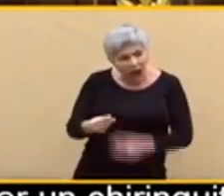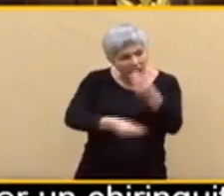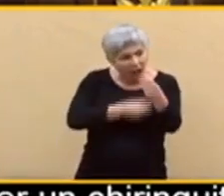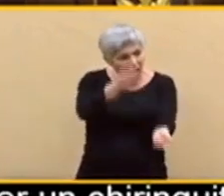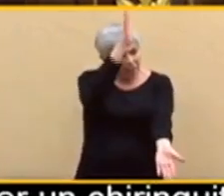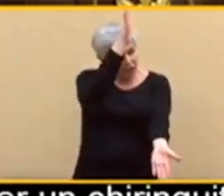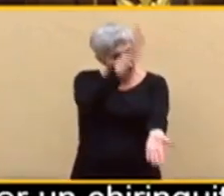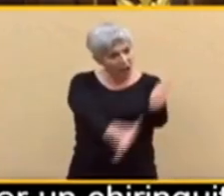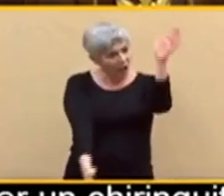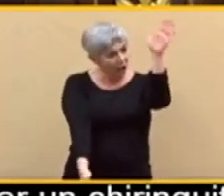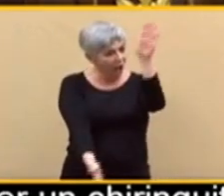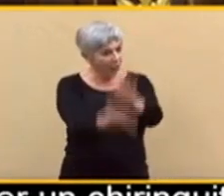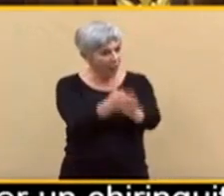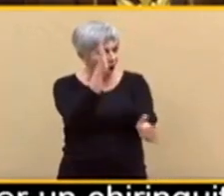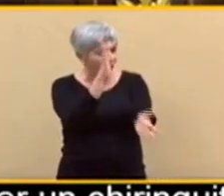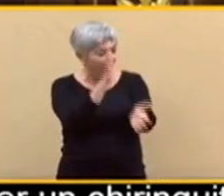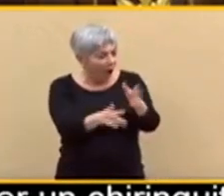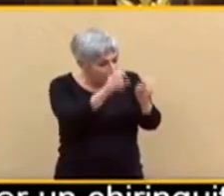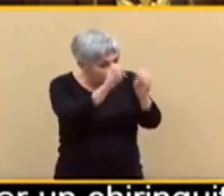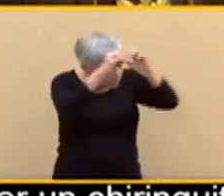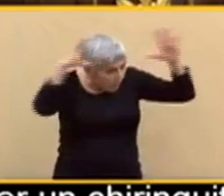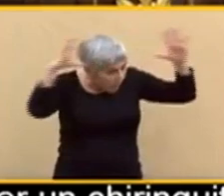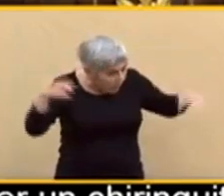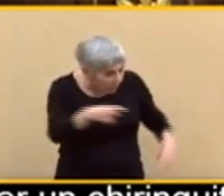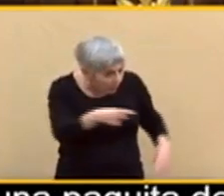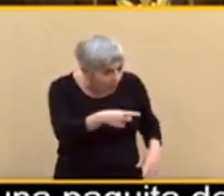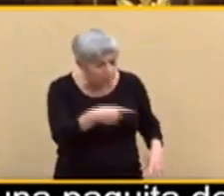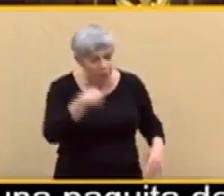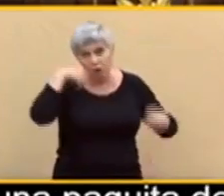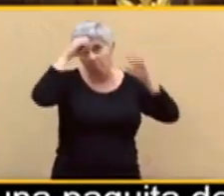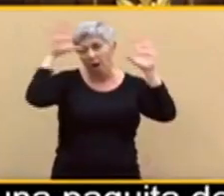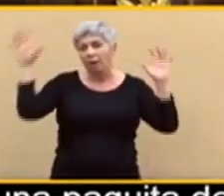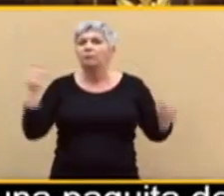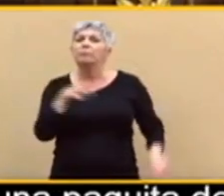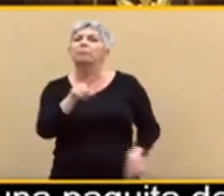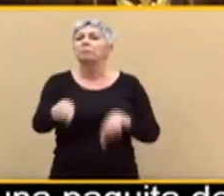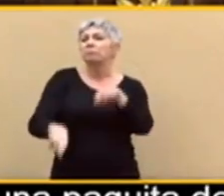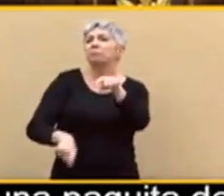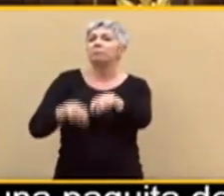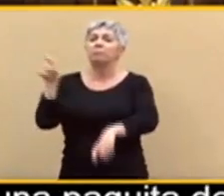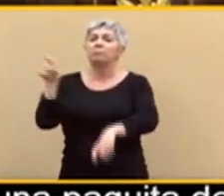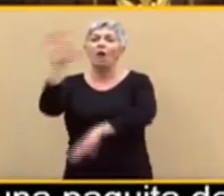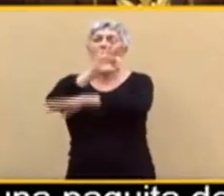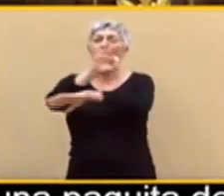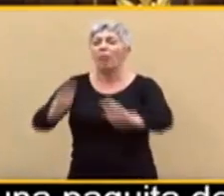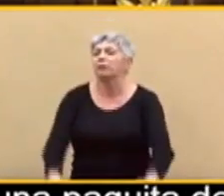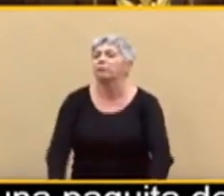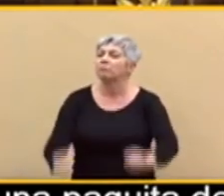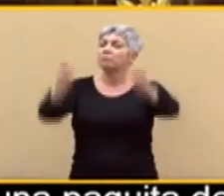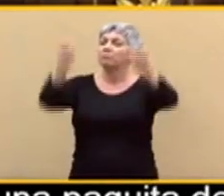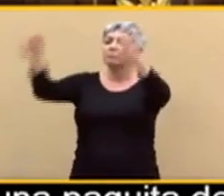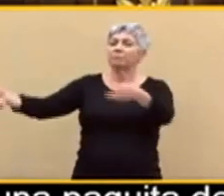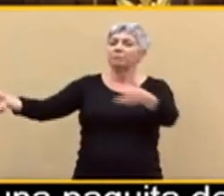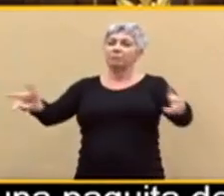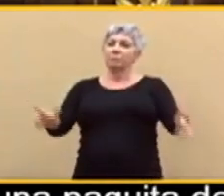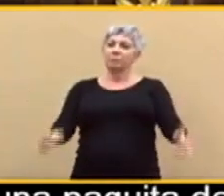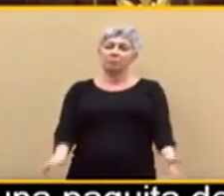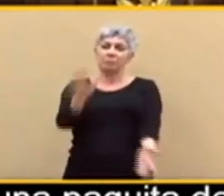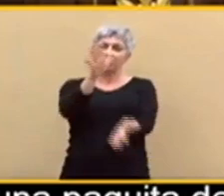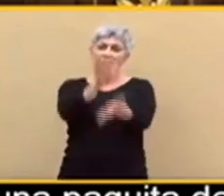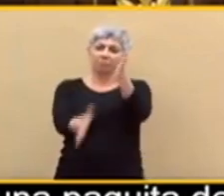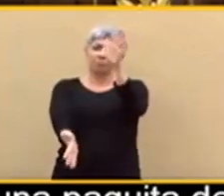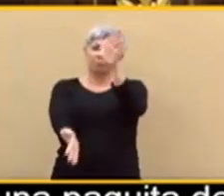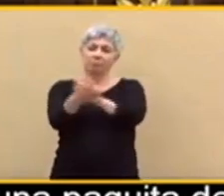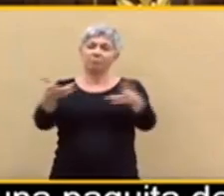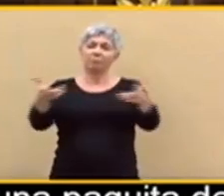la escena. Usted llegando a la fundación, levantando la persiana, sentándose sin hacer nada. El único empleado le dice, ¿qué